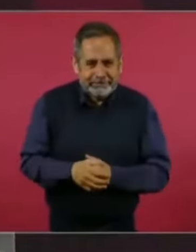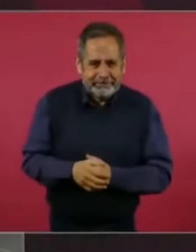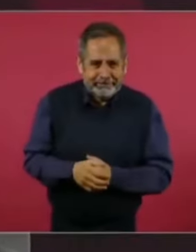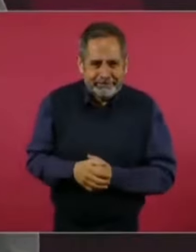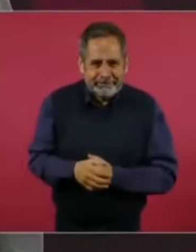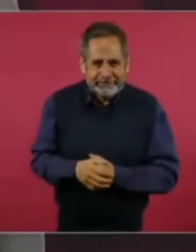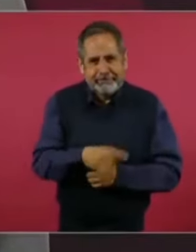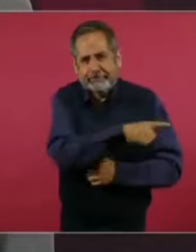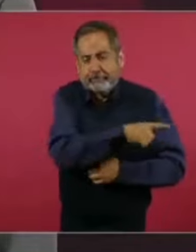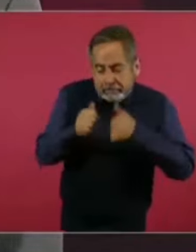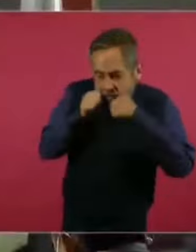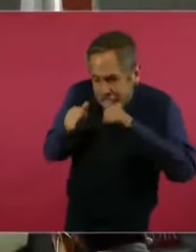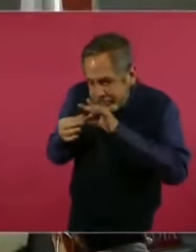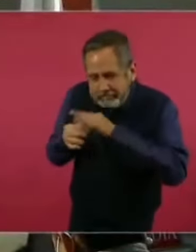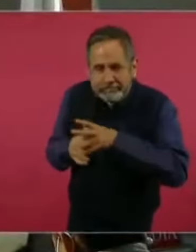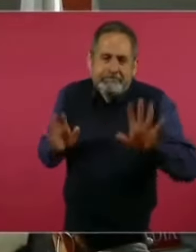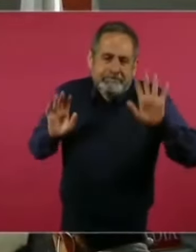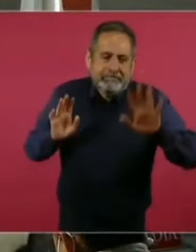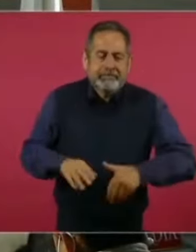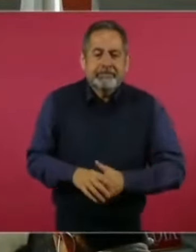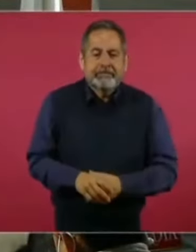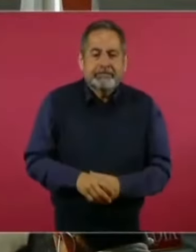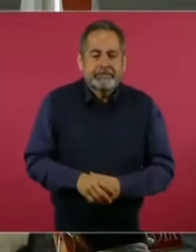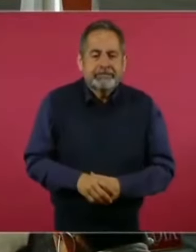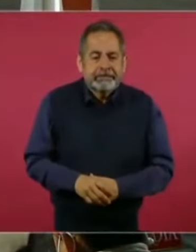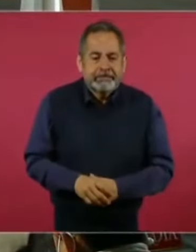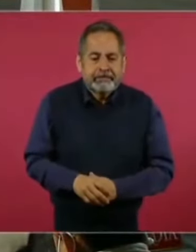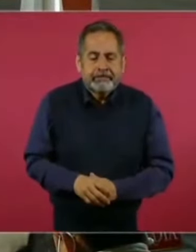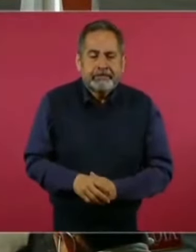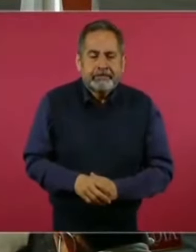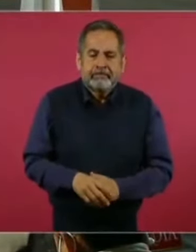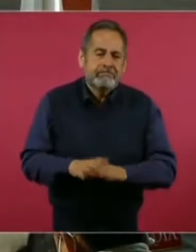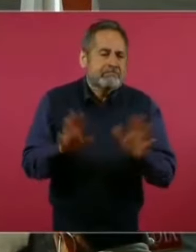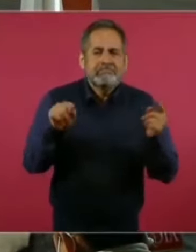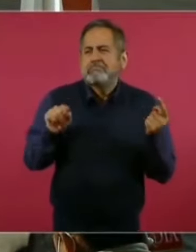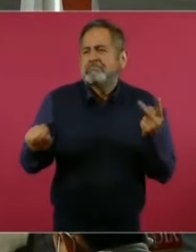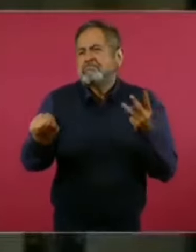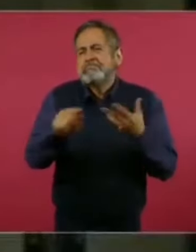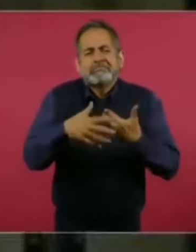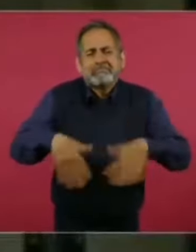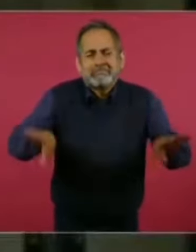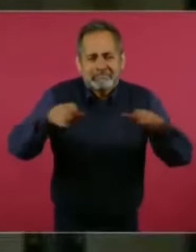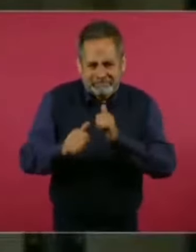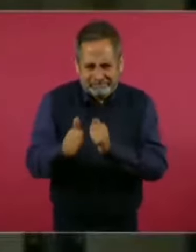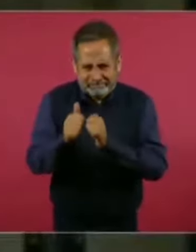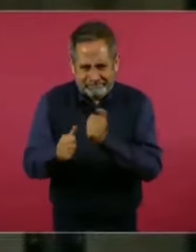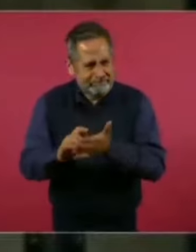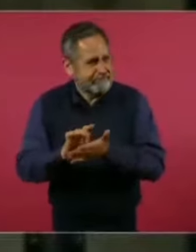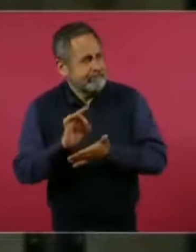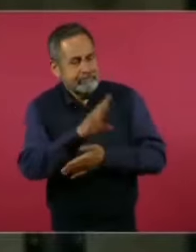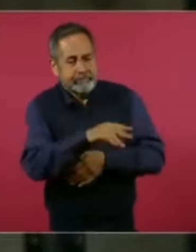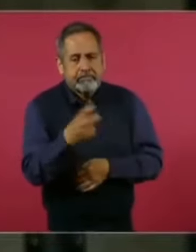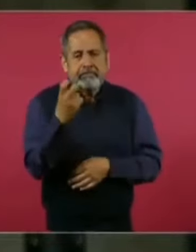lo menos, si me tienen. Sí, Entonces, y así, muchísimos